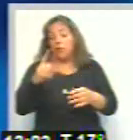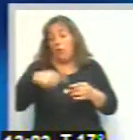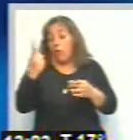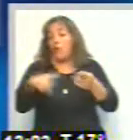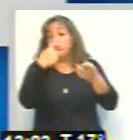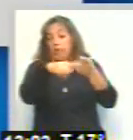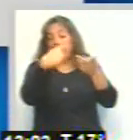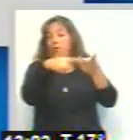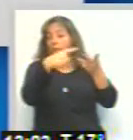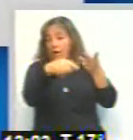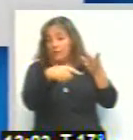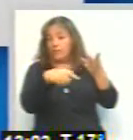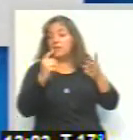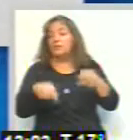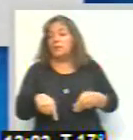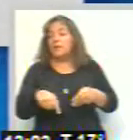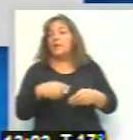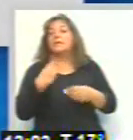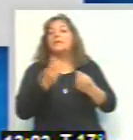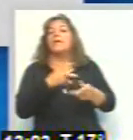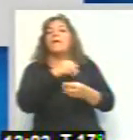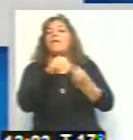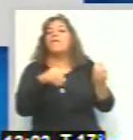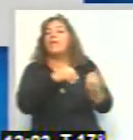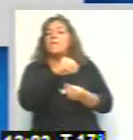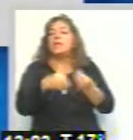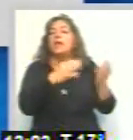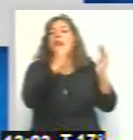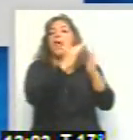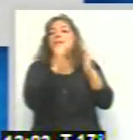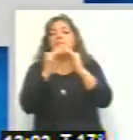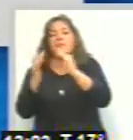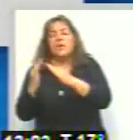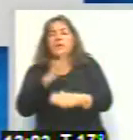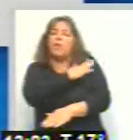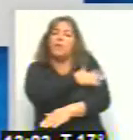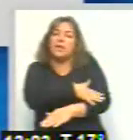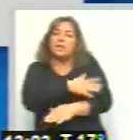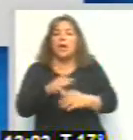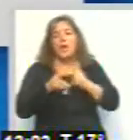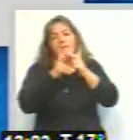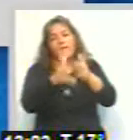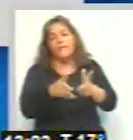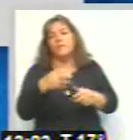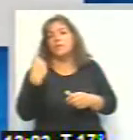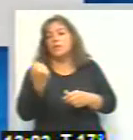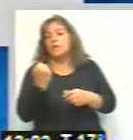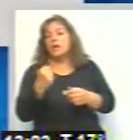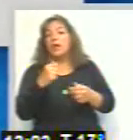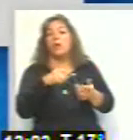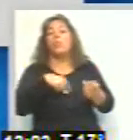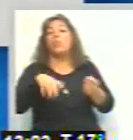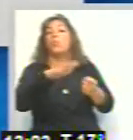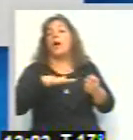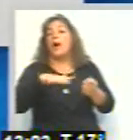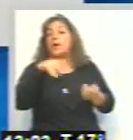ha arrojado este estudio. Habla de familias y las viviendas precarias, según este informe. Y en la localidad que nosotros le estamos haciendo referencia.